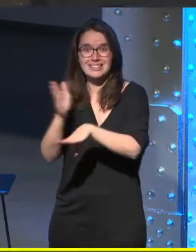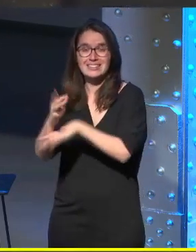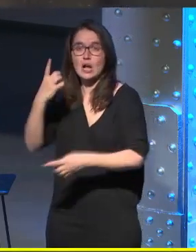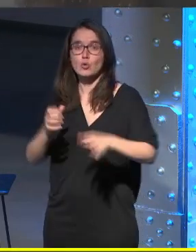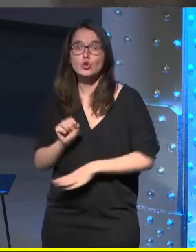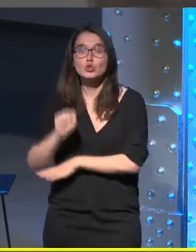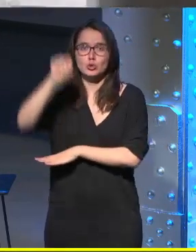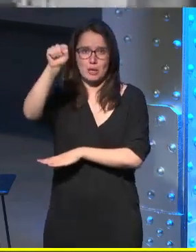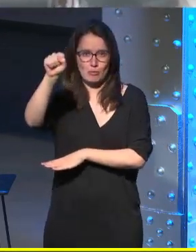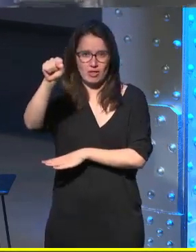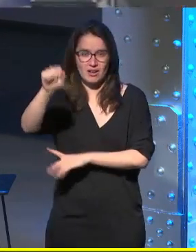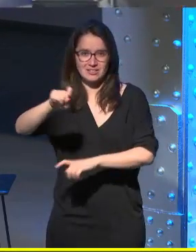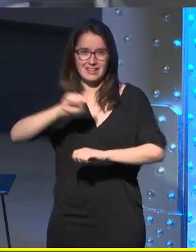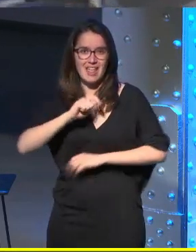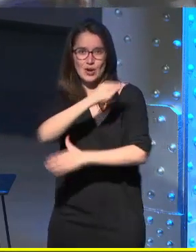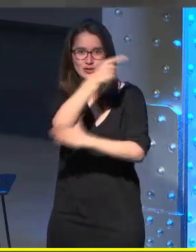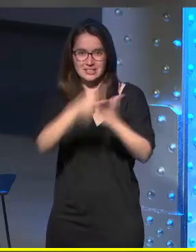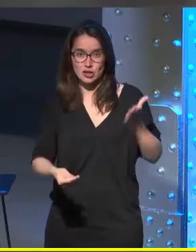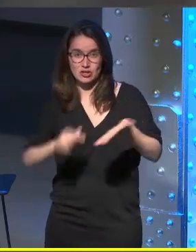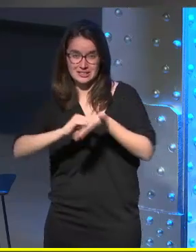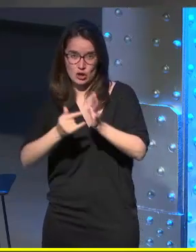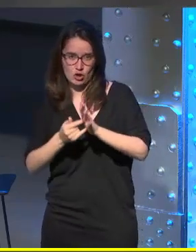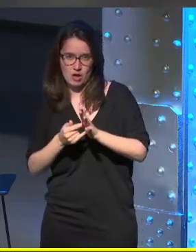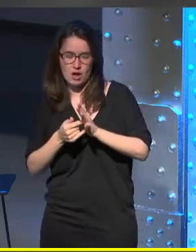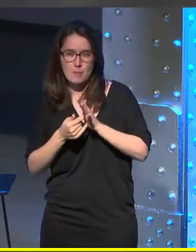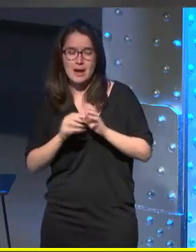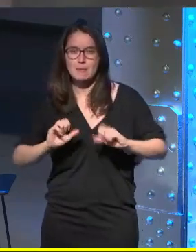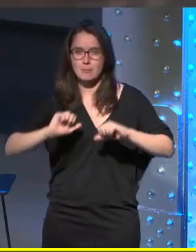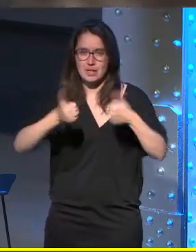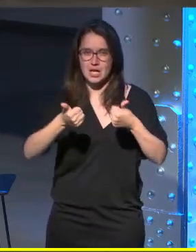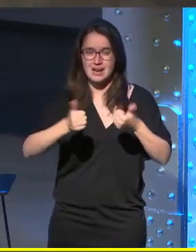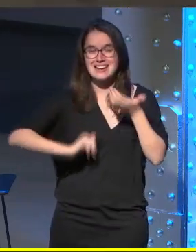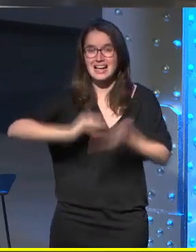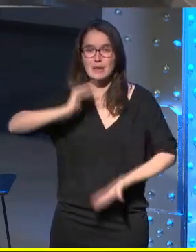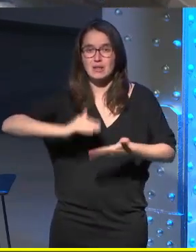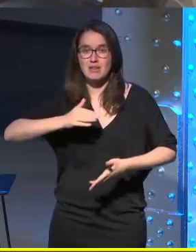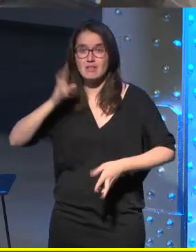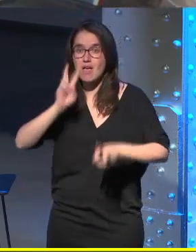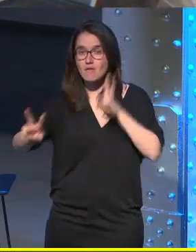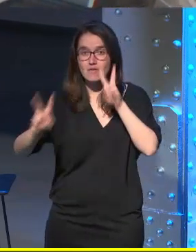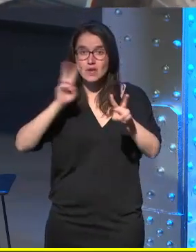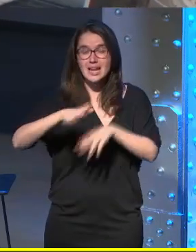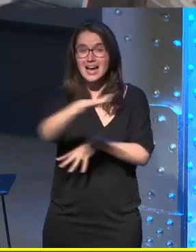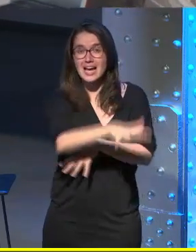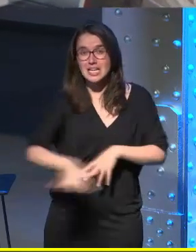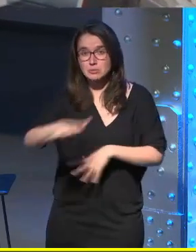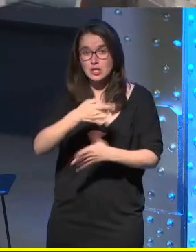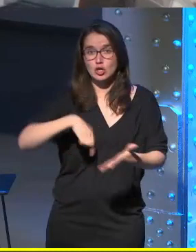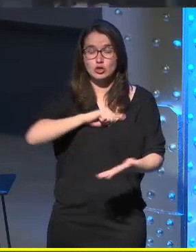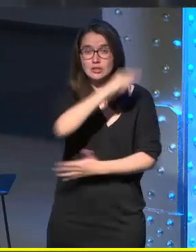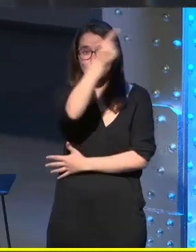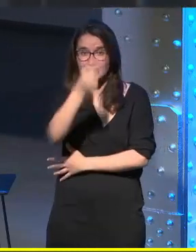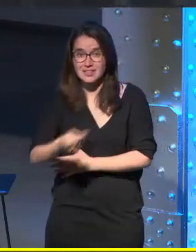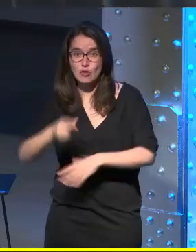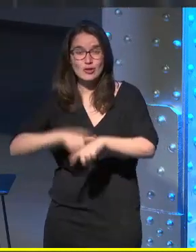superpoderes que otorgan los diseñadores esta tecnología para empezar la capacidad de poder ver el espacio que estamos diseñando